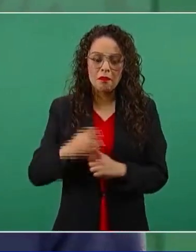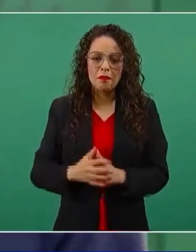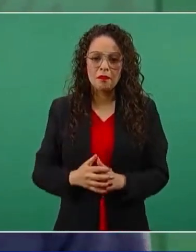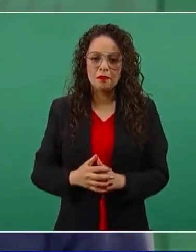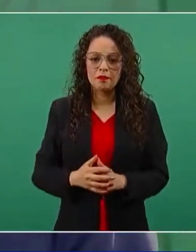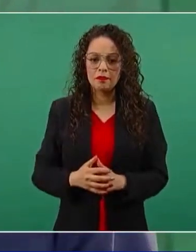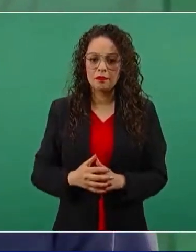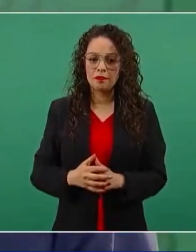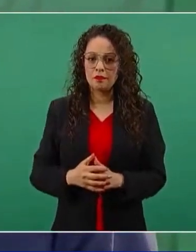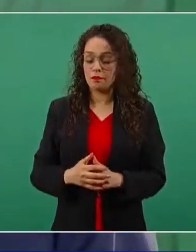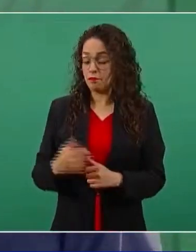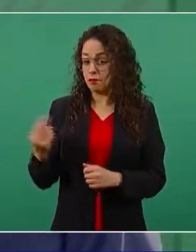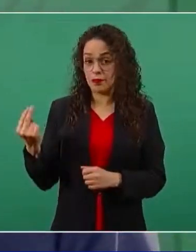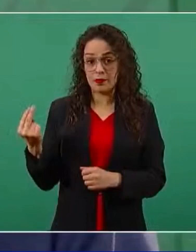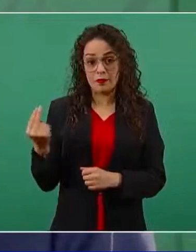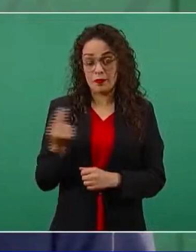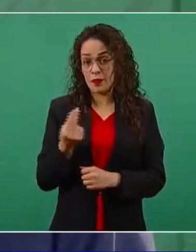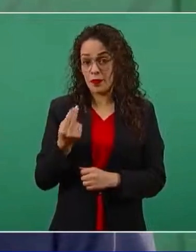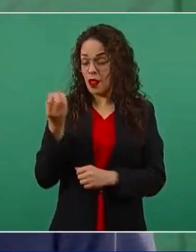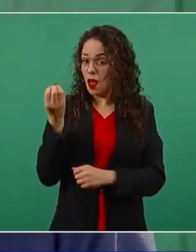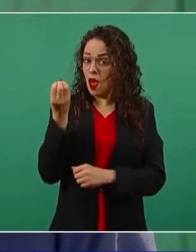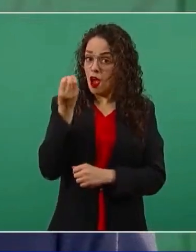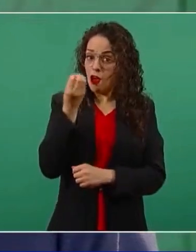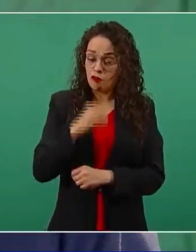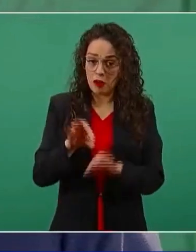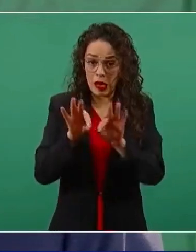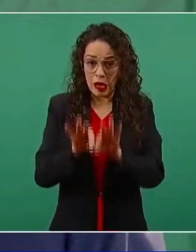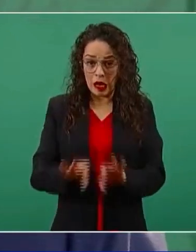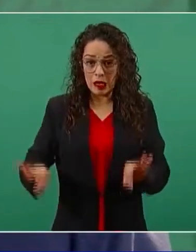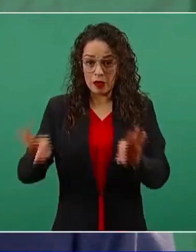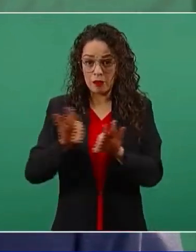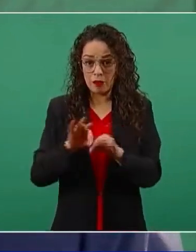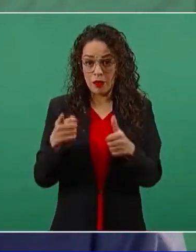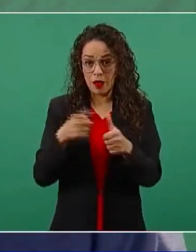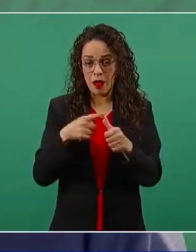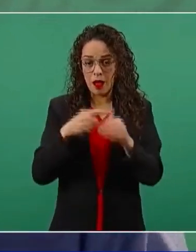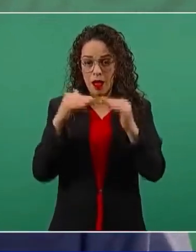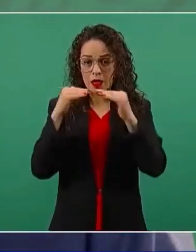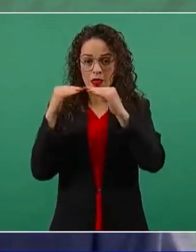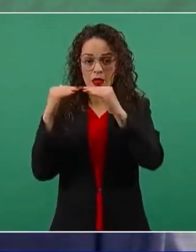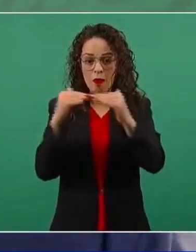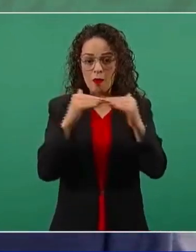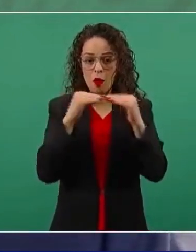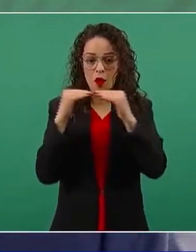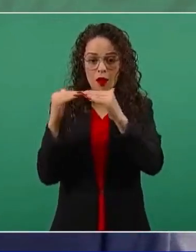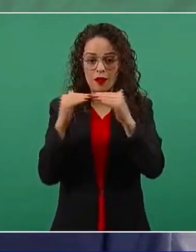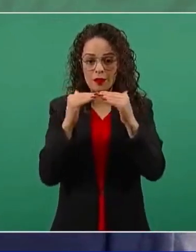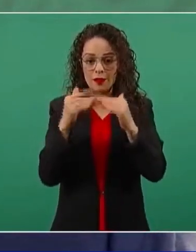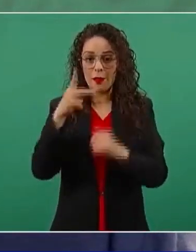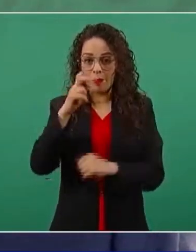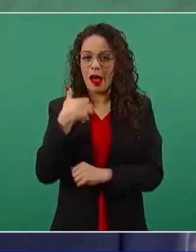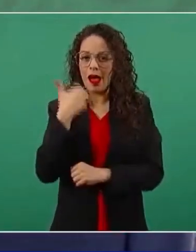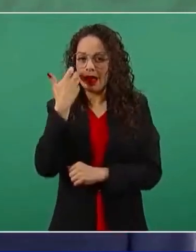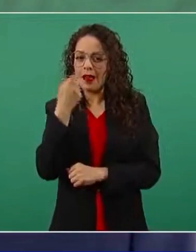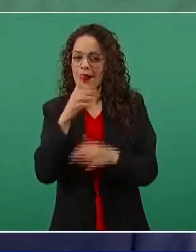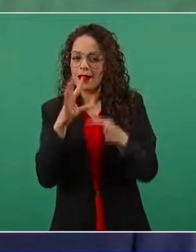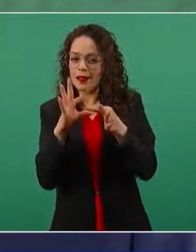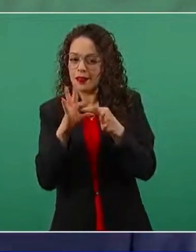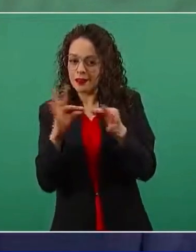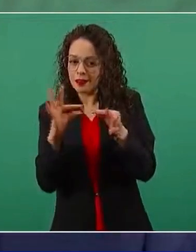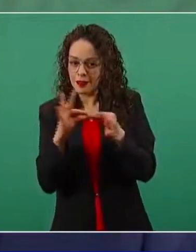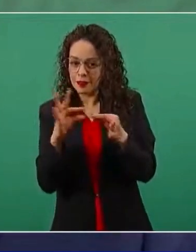Tiene que haber democracia, pero eso era un poco lo que quería comentarte. Entonces,